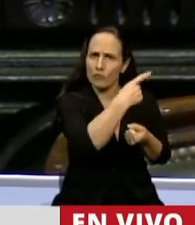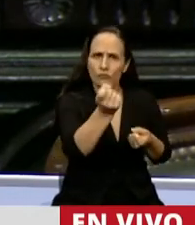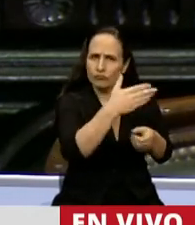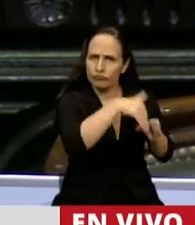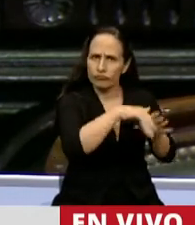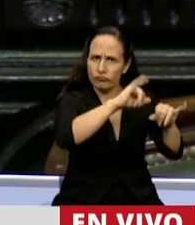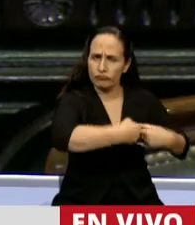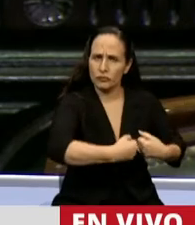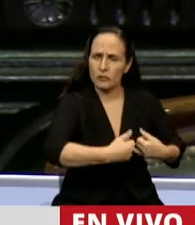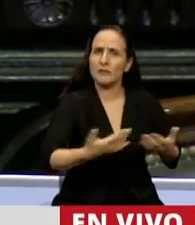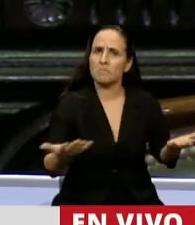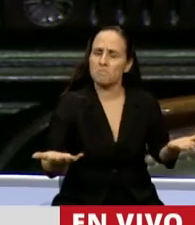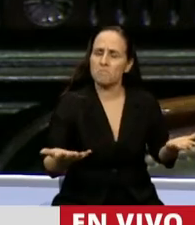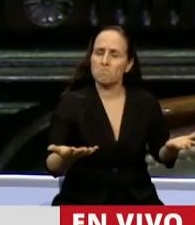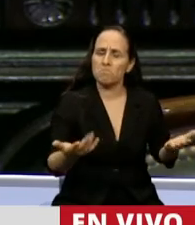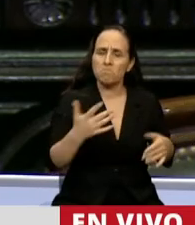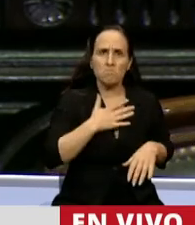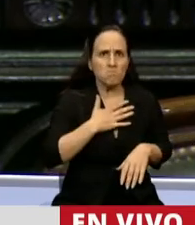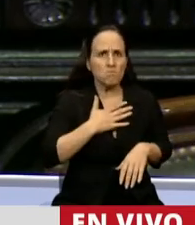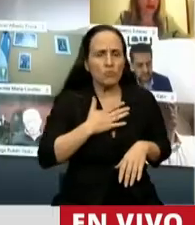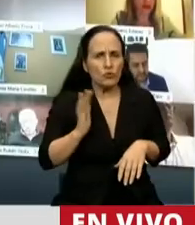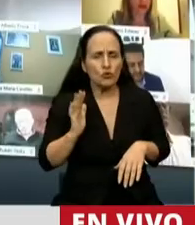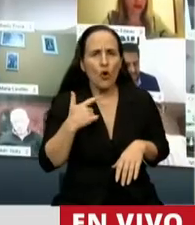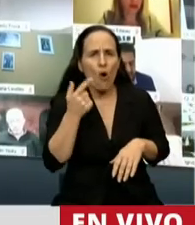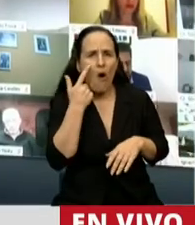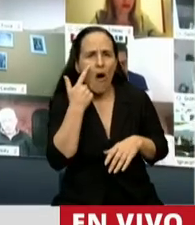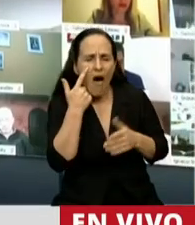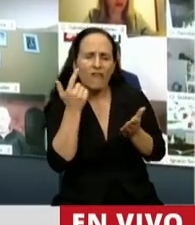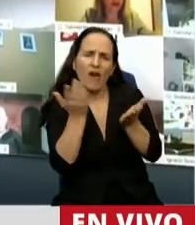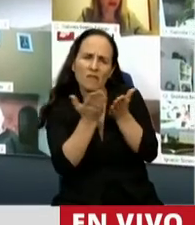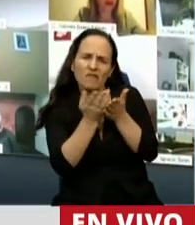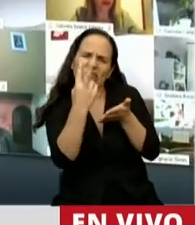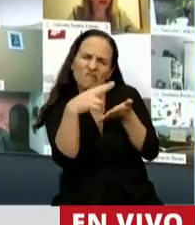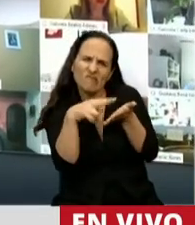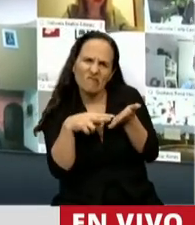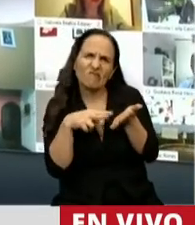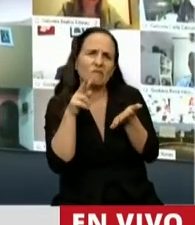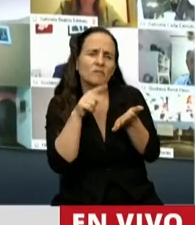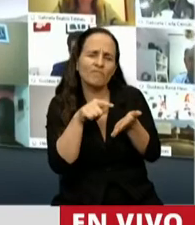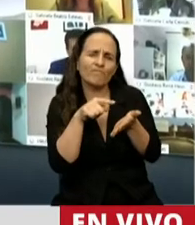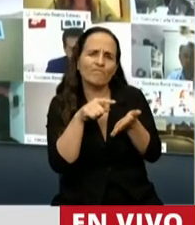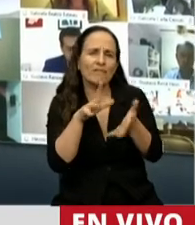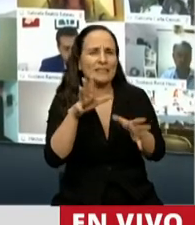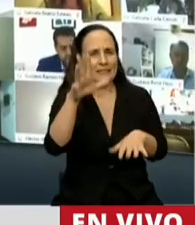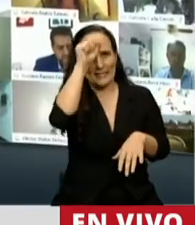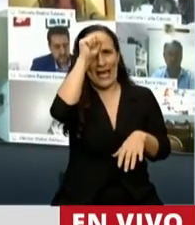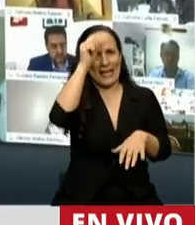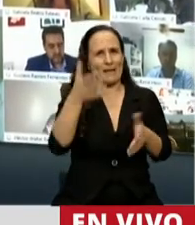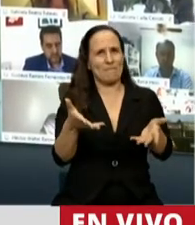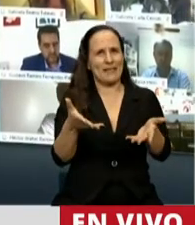y la verdad que cuando me puse a estudiarlo y a verlo, me arrepentí de haber